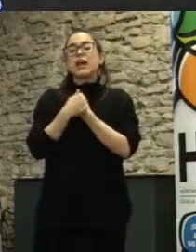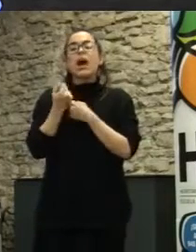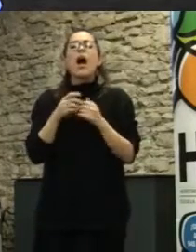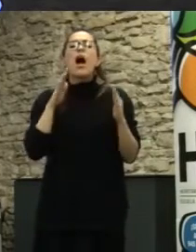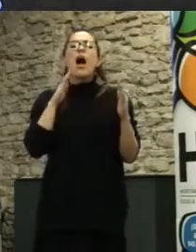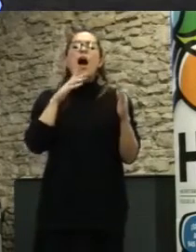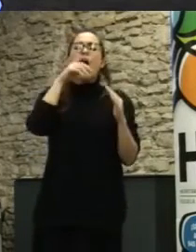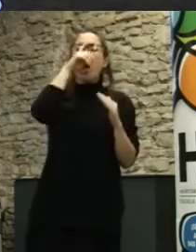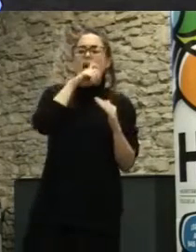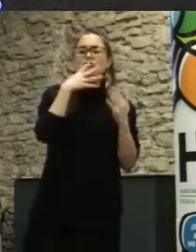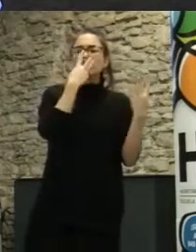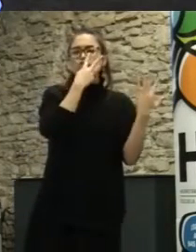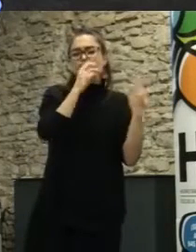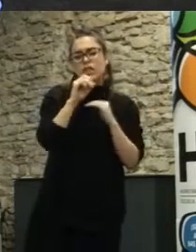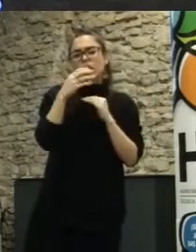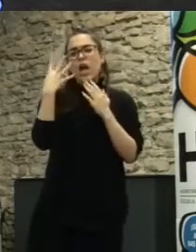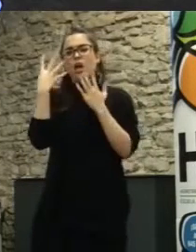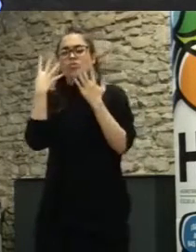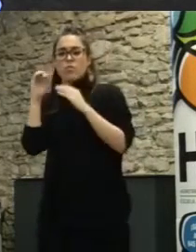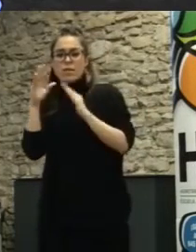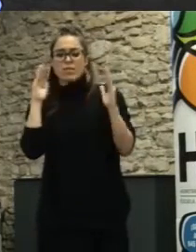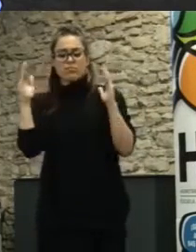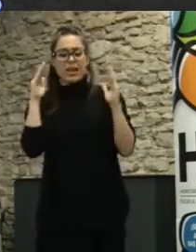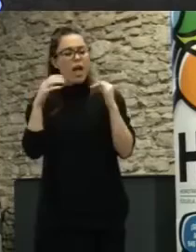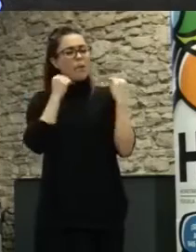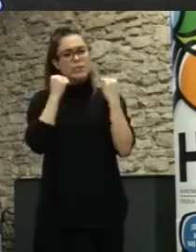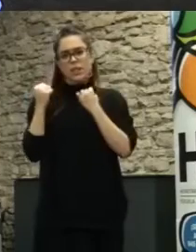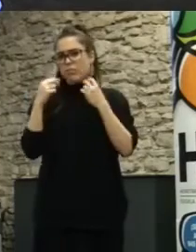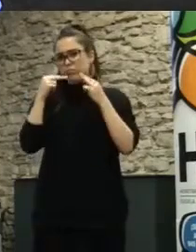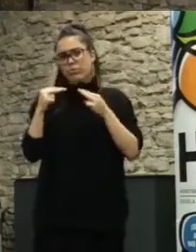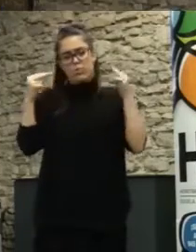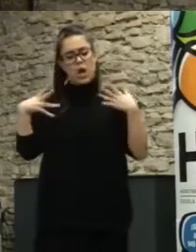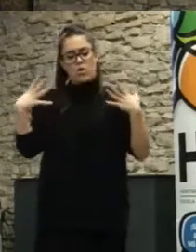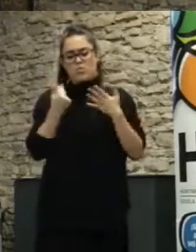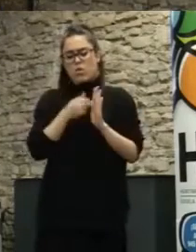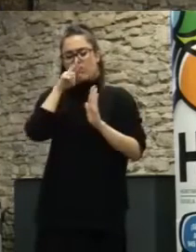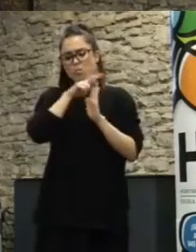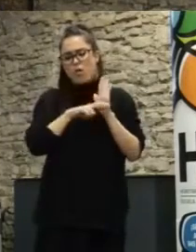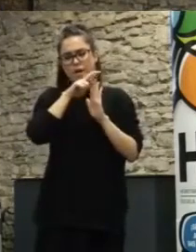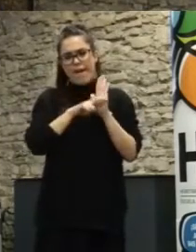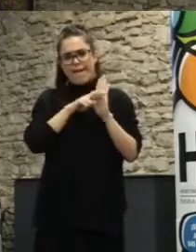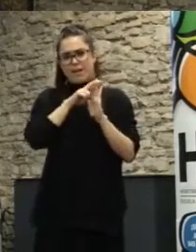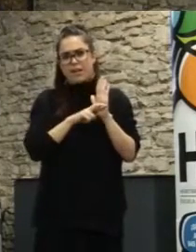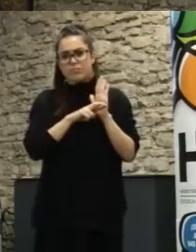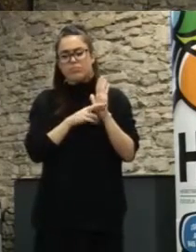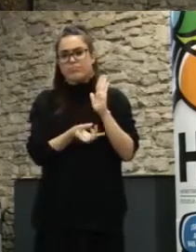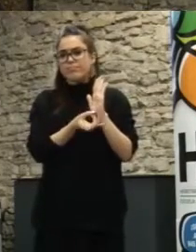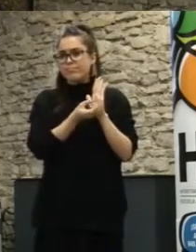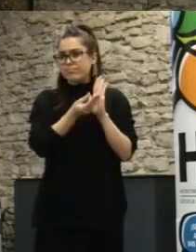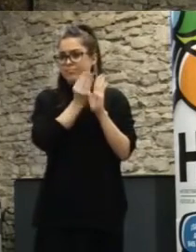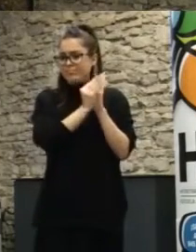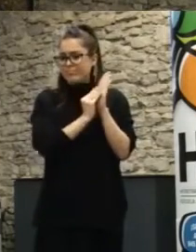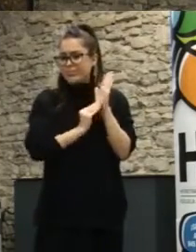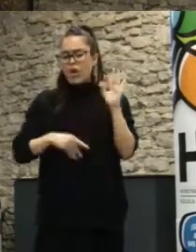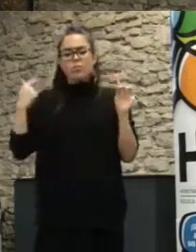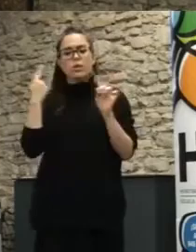años en los que prácticamente todas las administraciones a nivel local empiezan a reglamentar, a tratar de ofrecer de esta manera derechos a